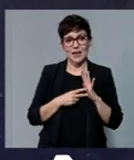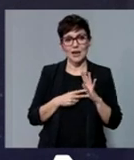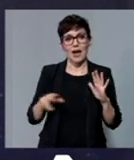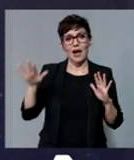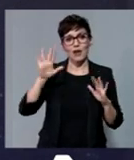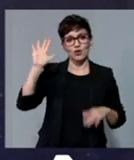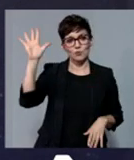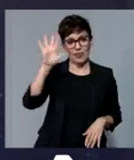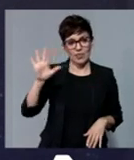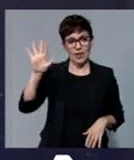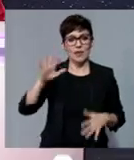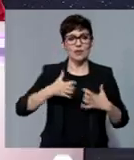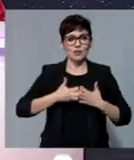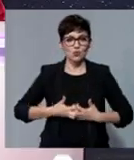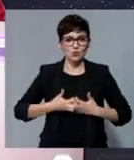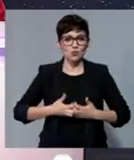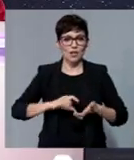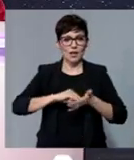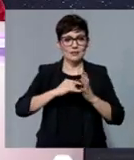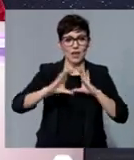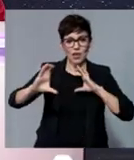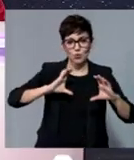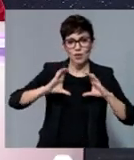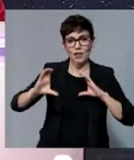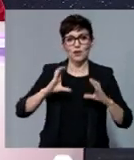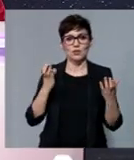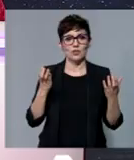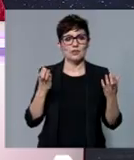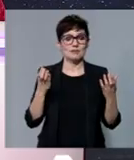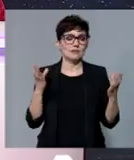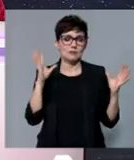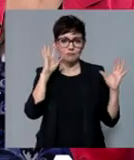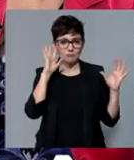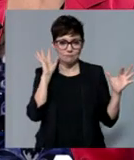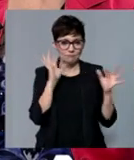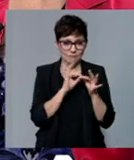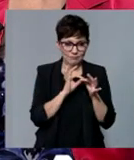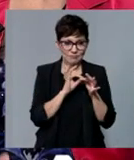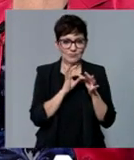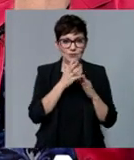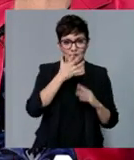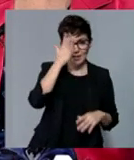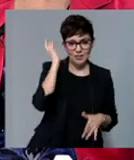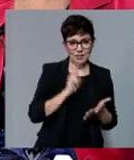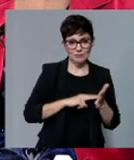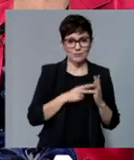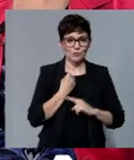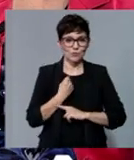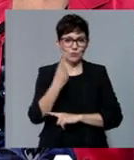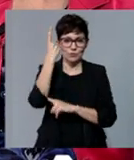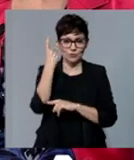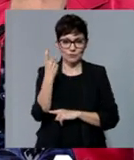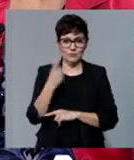toda la ingeniería industrial, las telecomunicaciones, por lo tanto, evidentemente, la Politécnica tenía que estar ahí. Además, hay que recordar que, bueno,